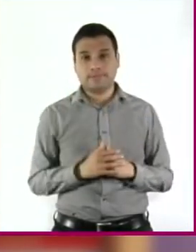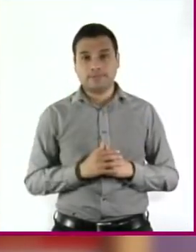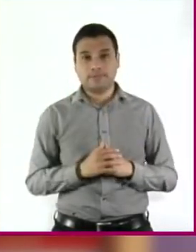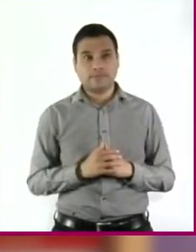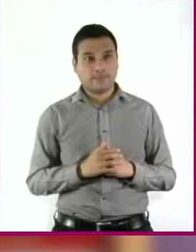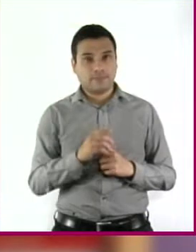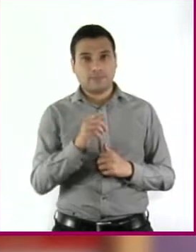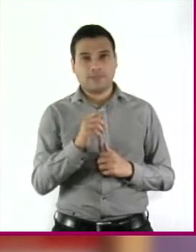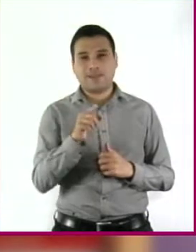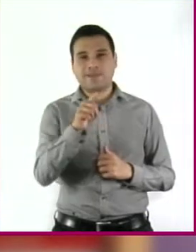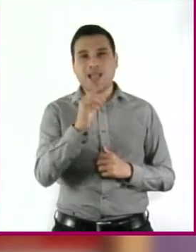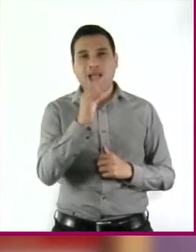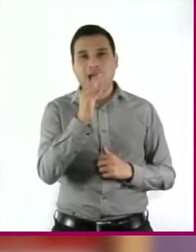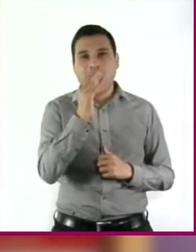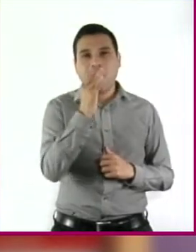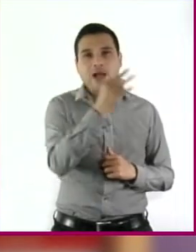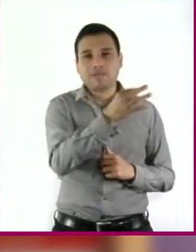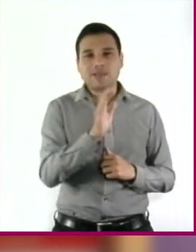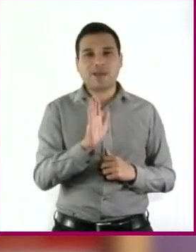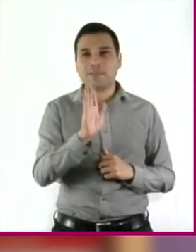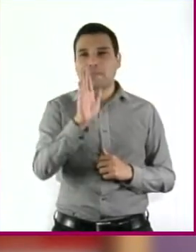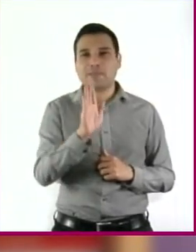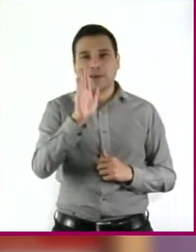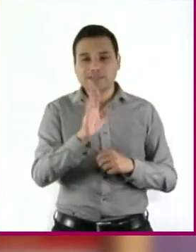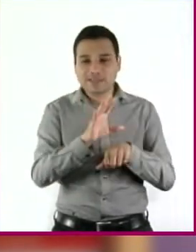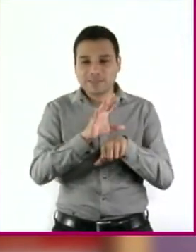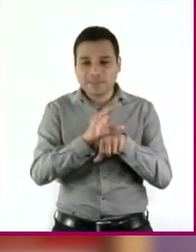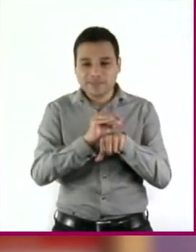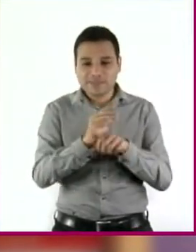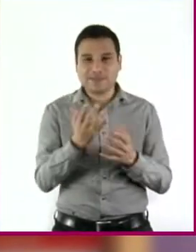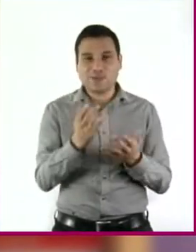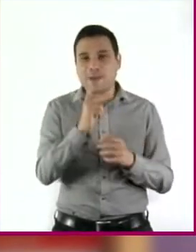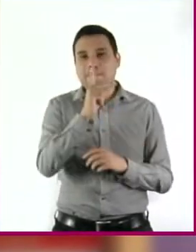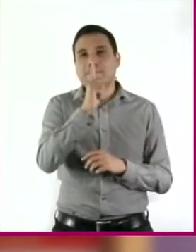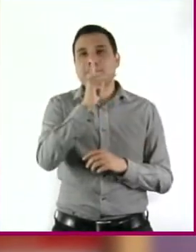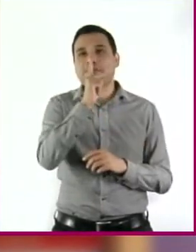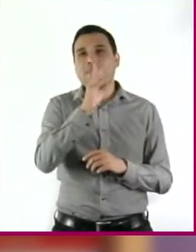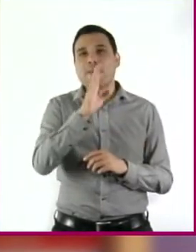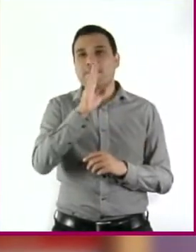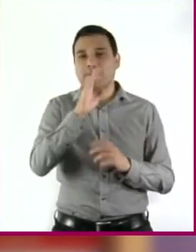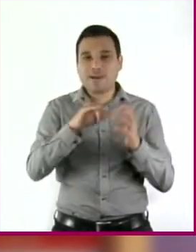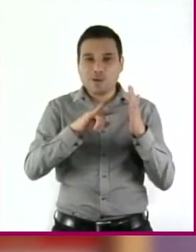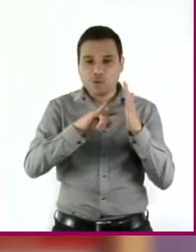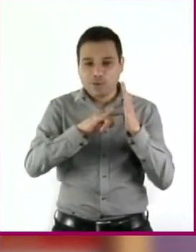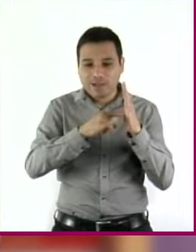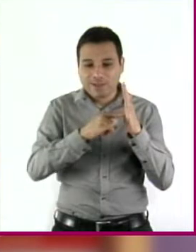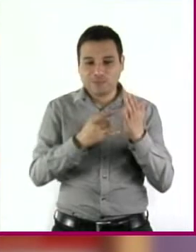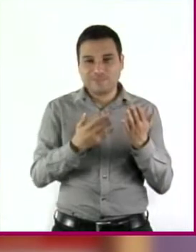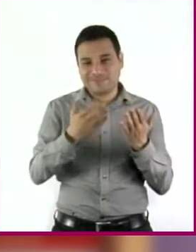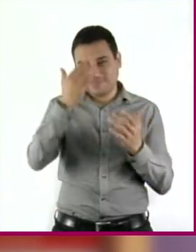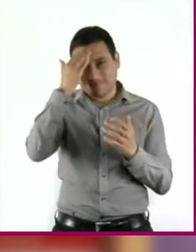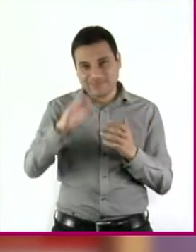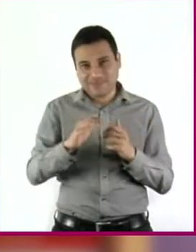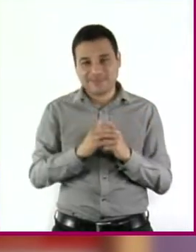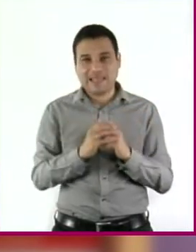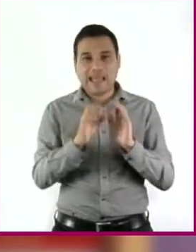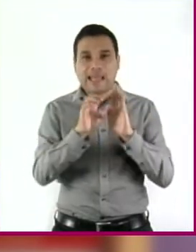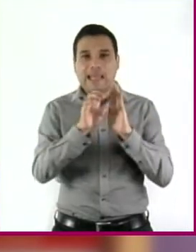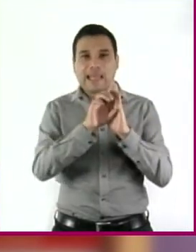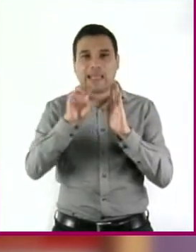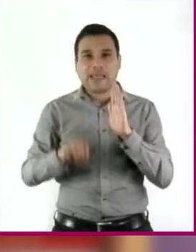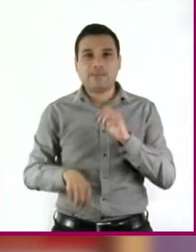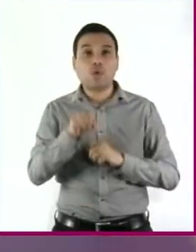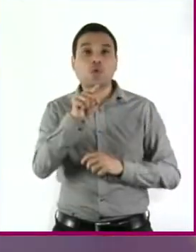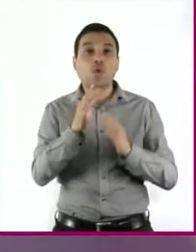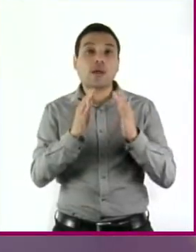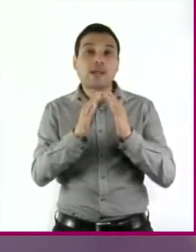pidiendo permiso a tus papás. Sabes que debes cumplir con un horario y les dices dónde estás. Sería diferente si nada más te salieras